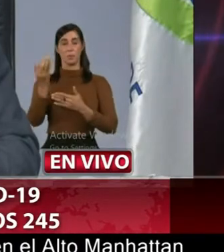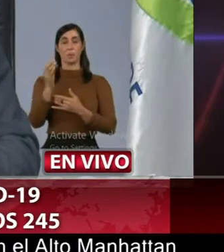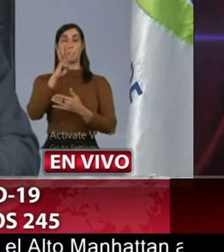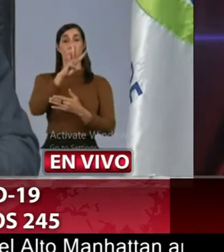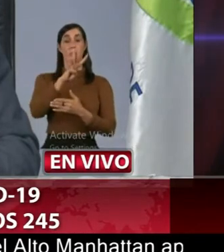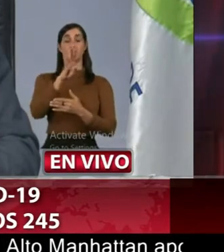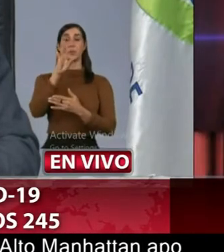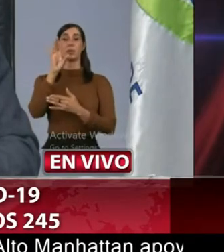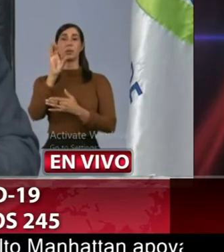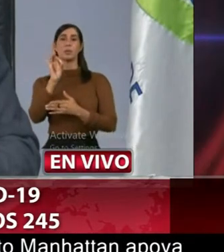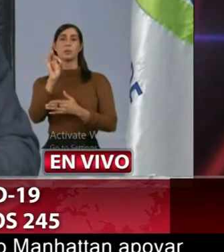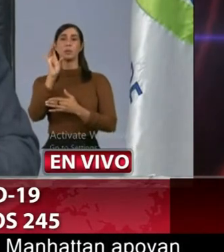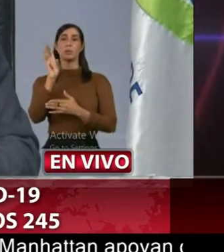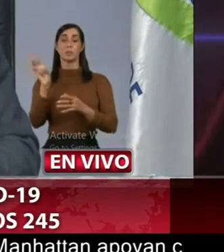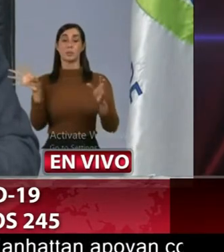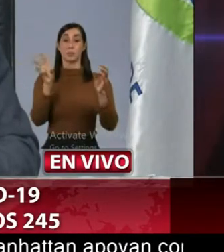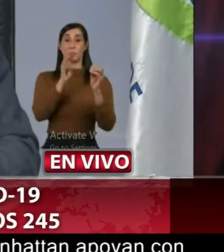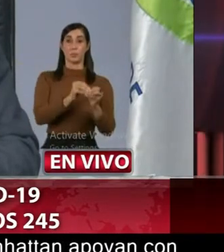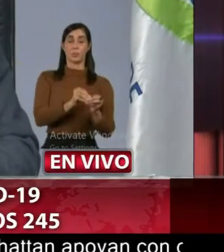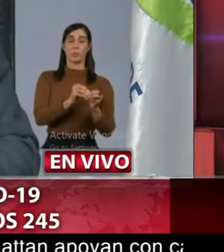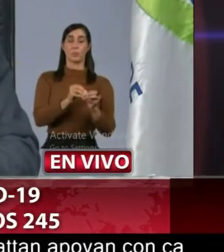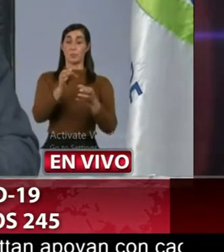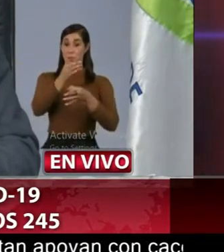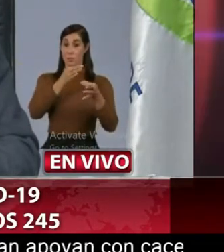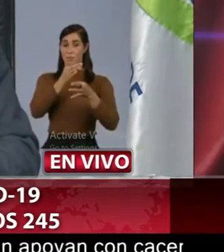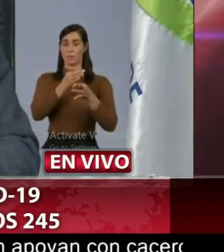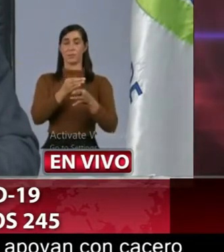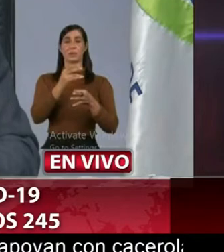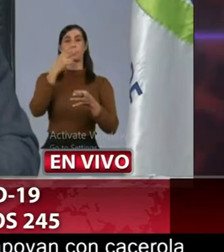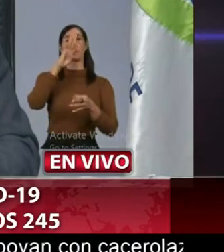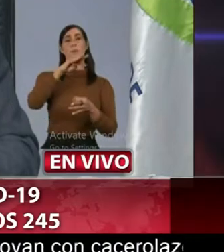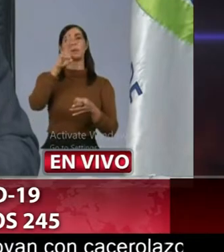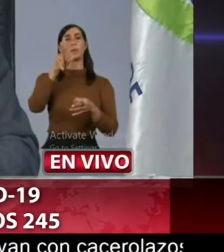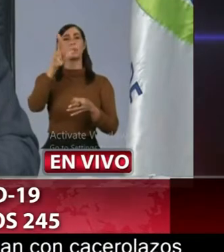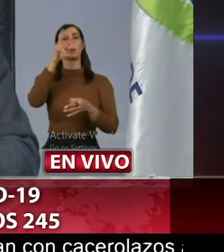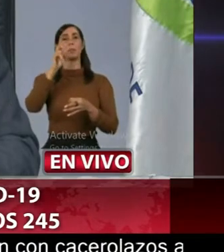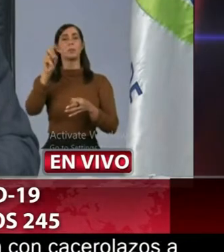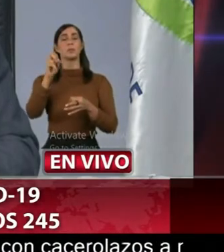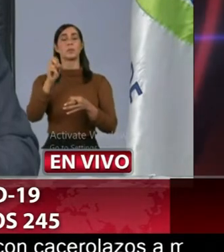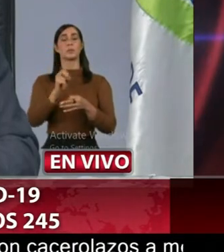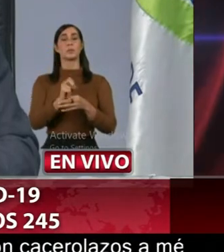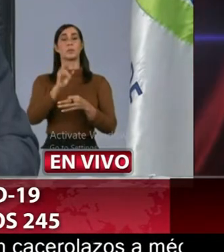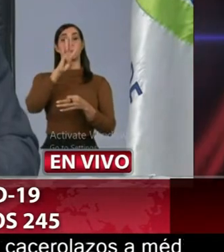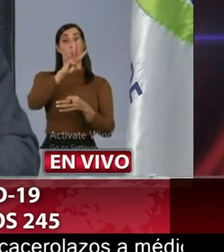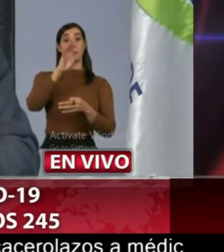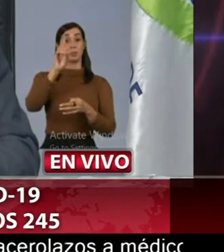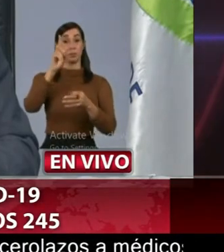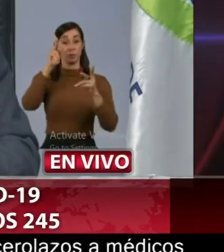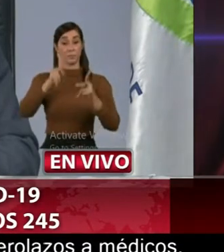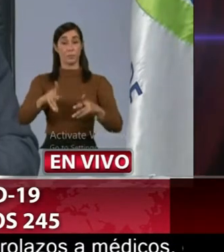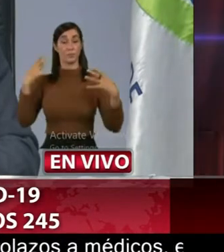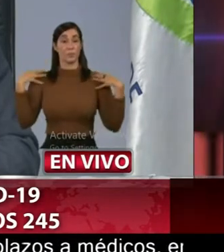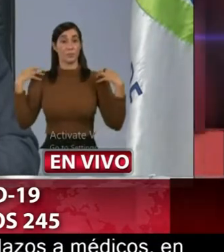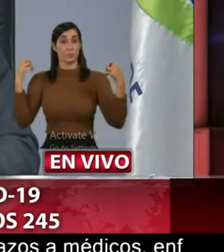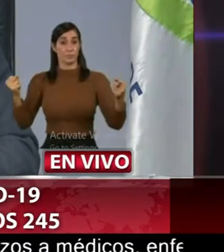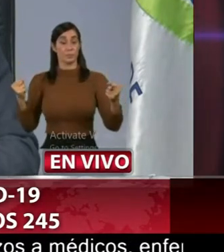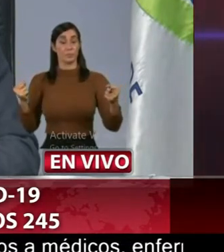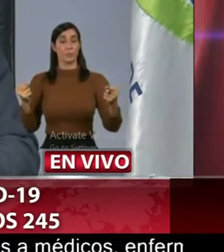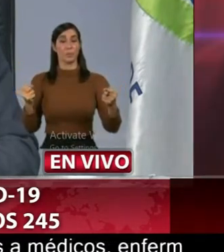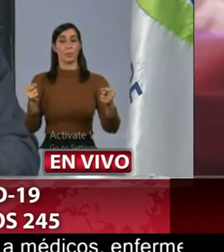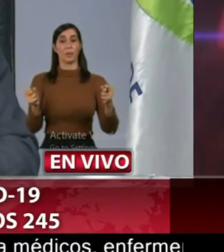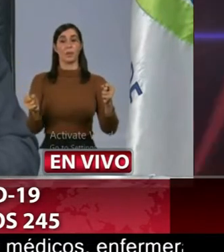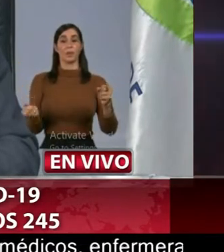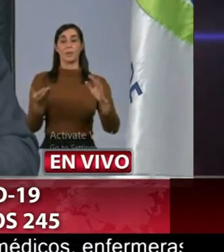acumulados 43% de positividad 41 personas recuperadas